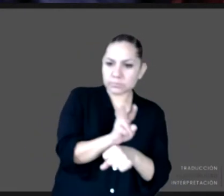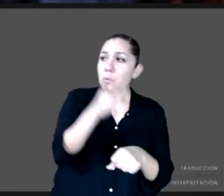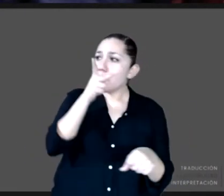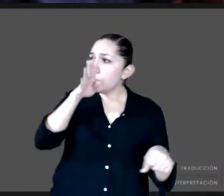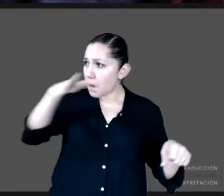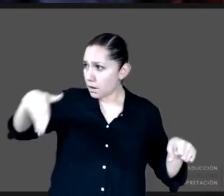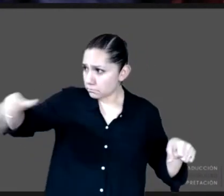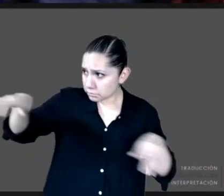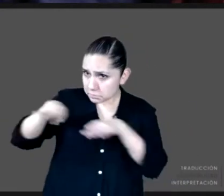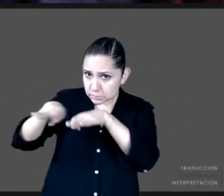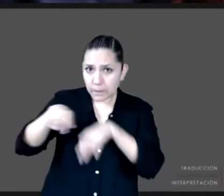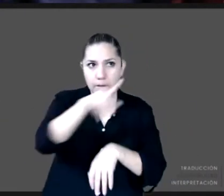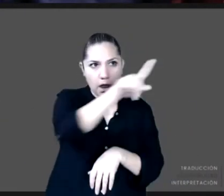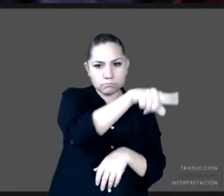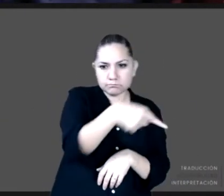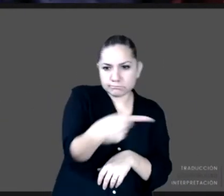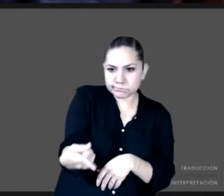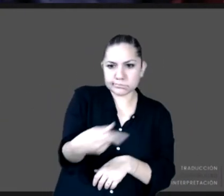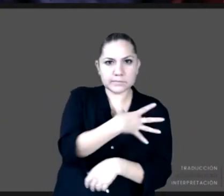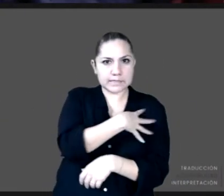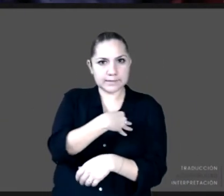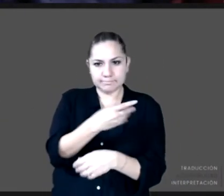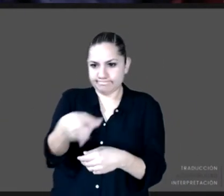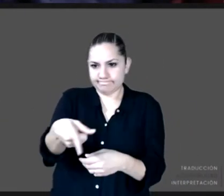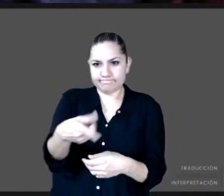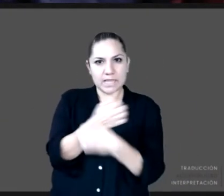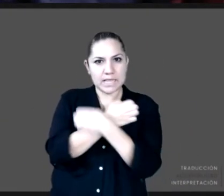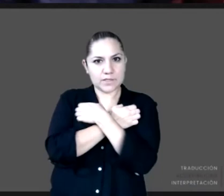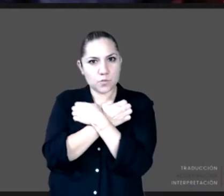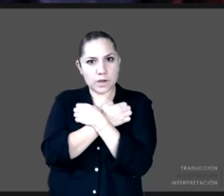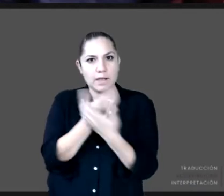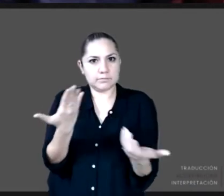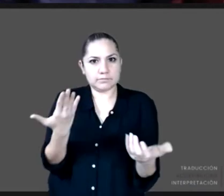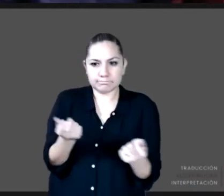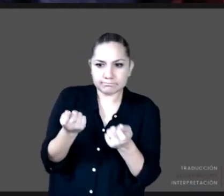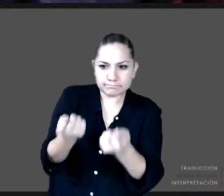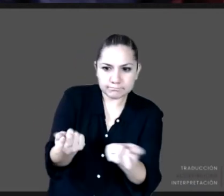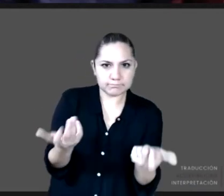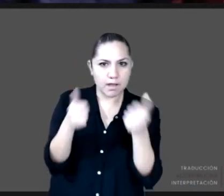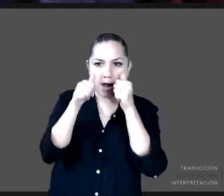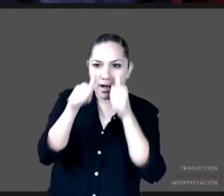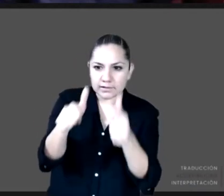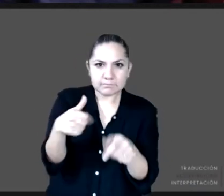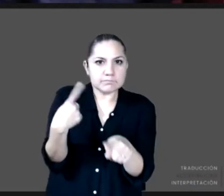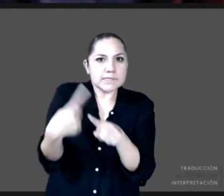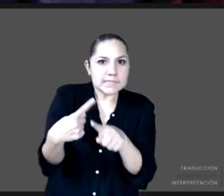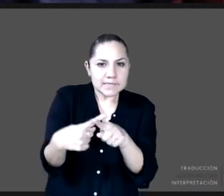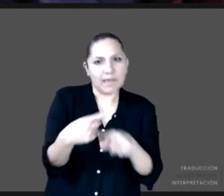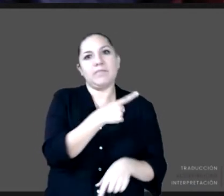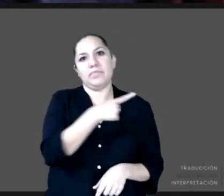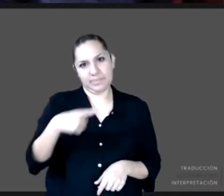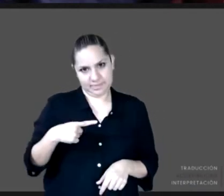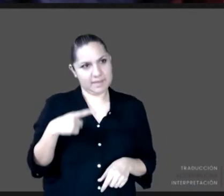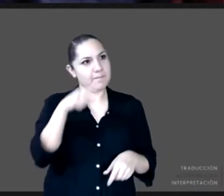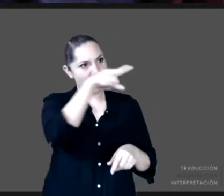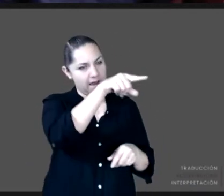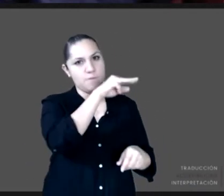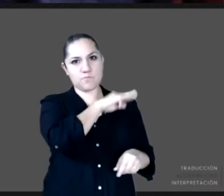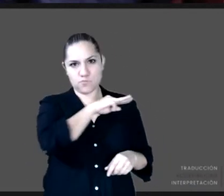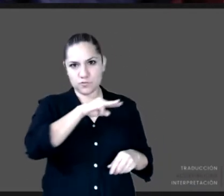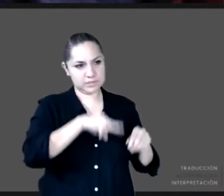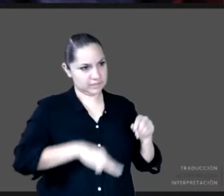también tiene que ver con la portabilidad de los servicios cuando se trasladan de un estado a otro, con los apoyos, sí,